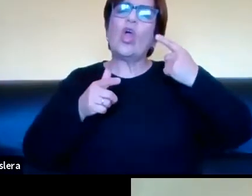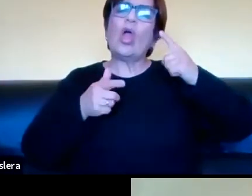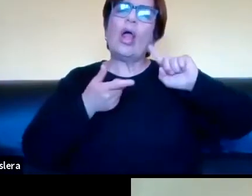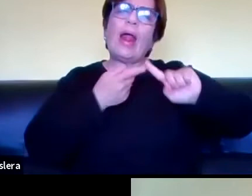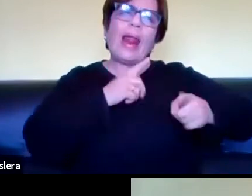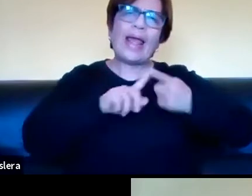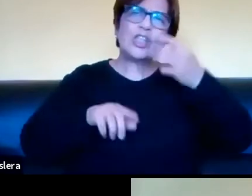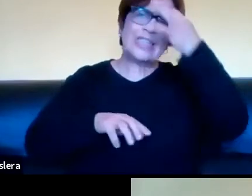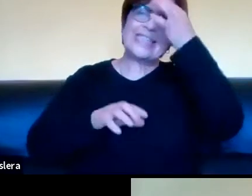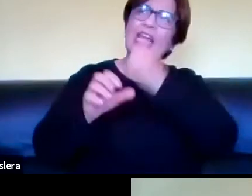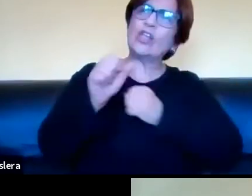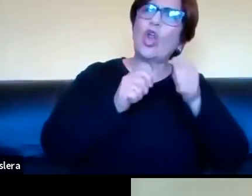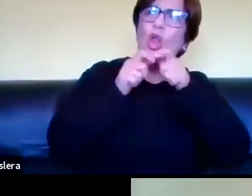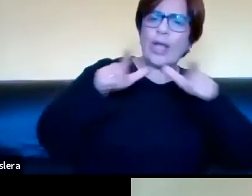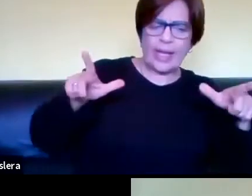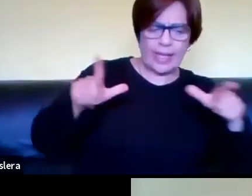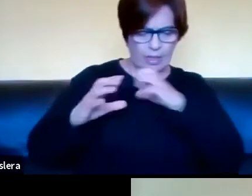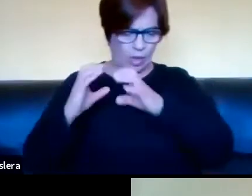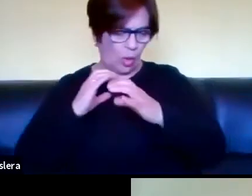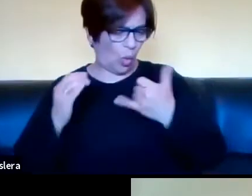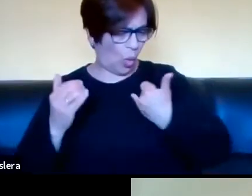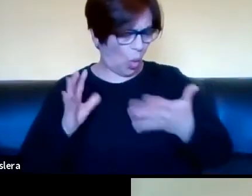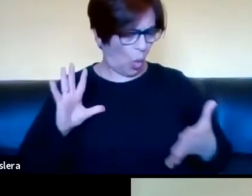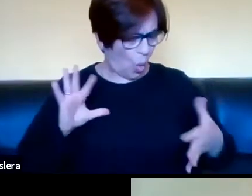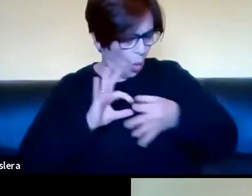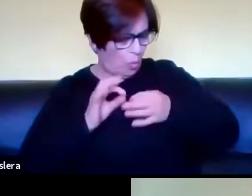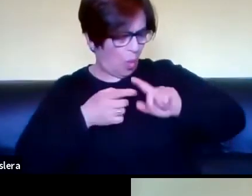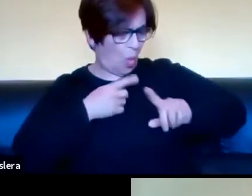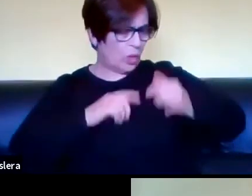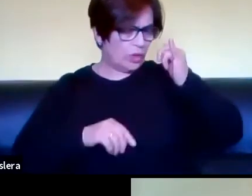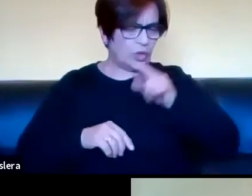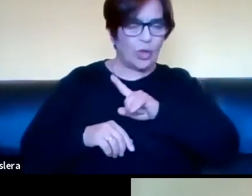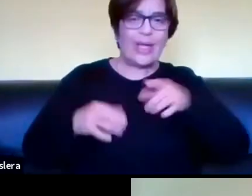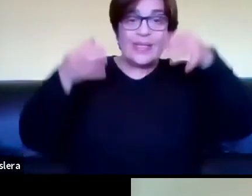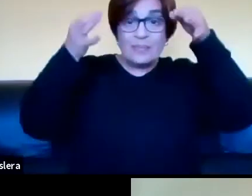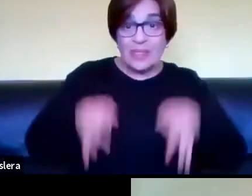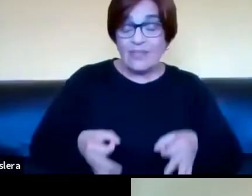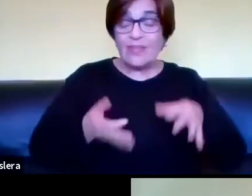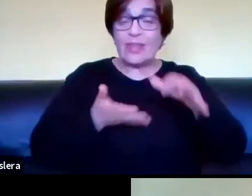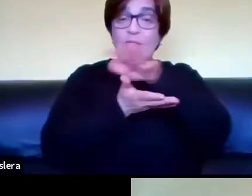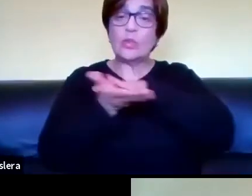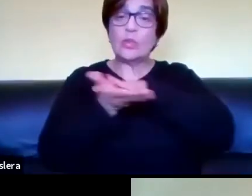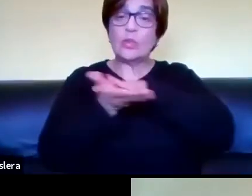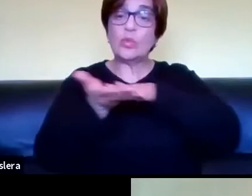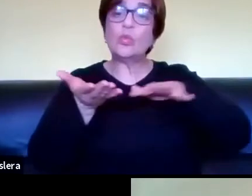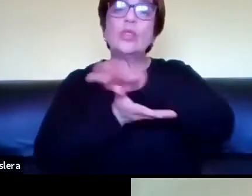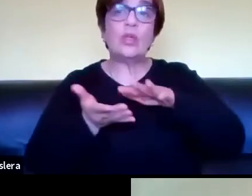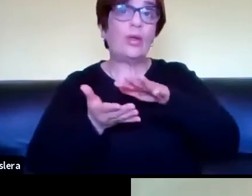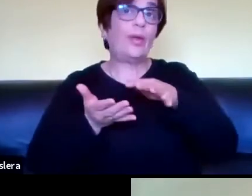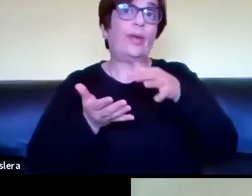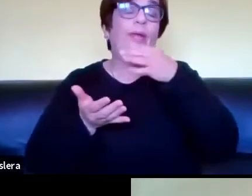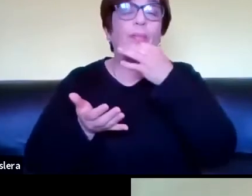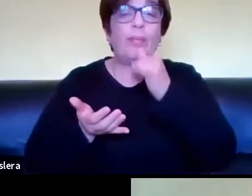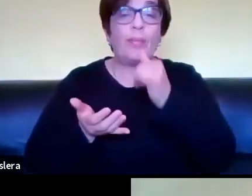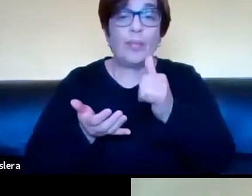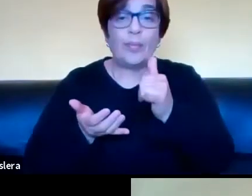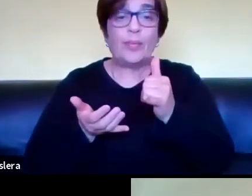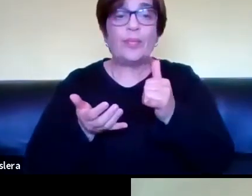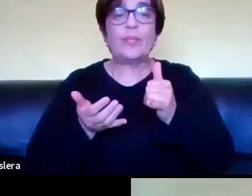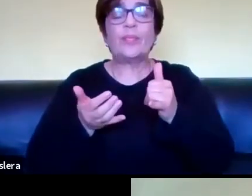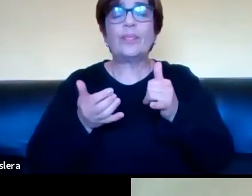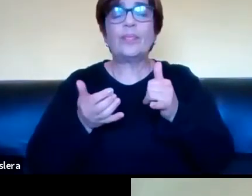tecnologías de la lengua y de la comunicación, para un caso particular, que es, en este caso, el caso de la parálisis cerebral,